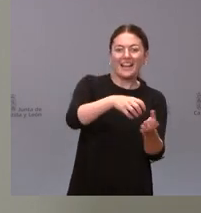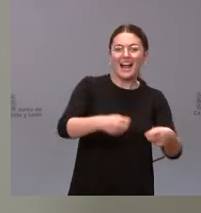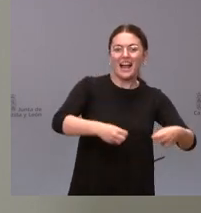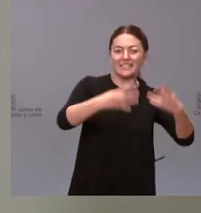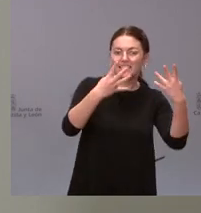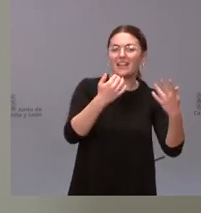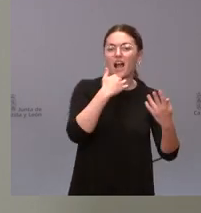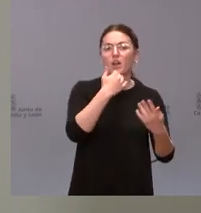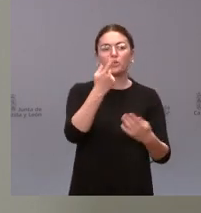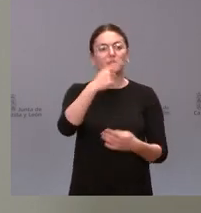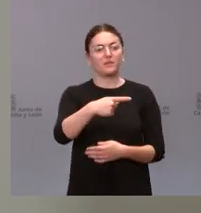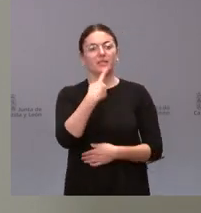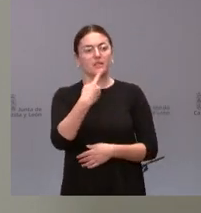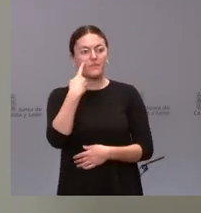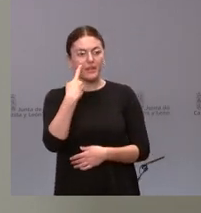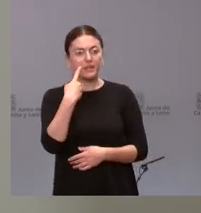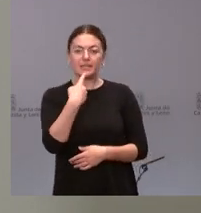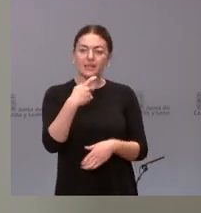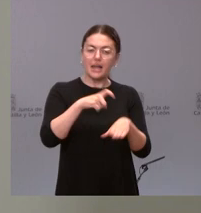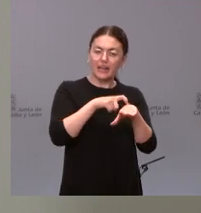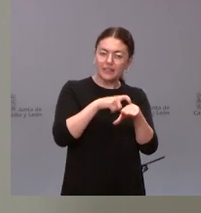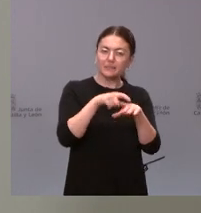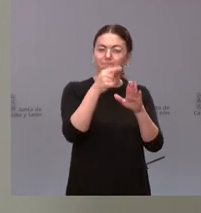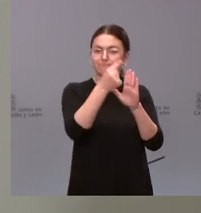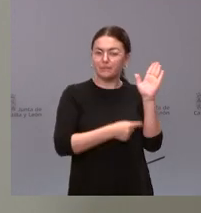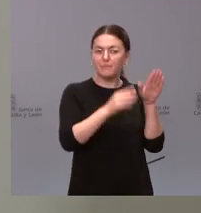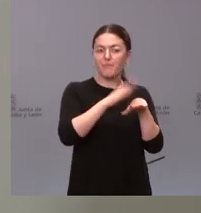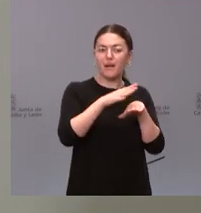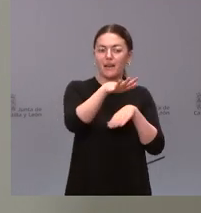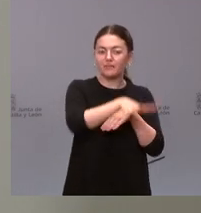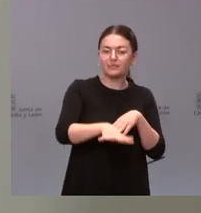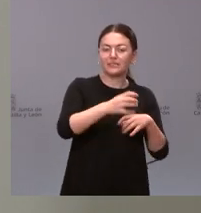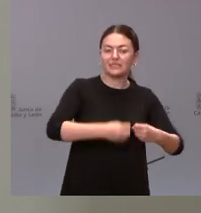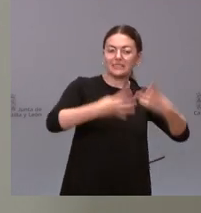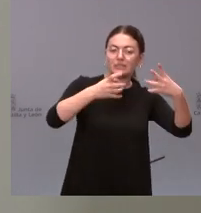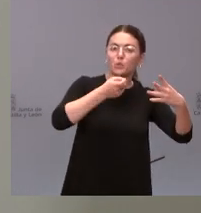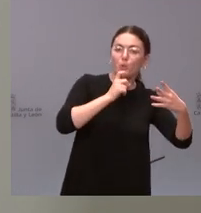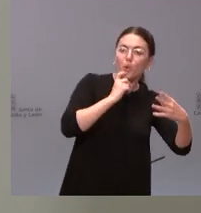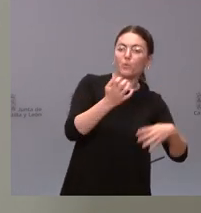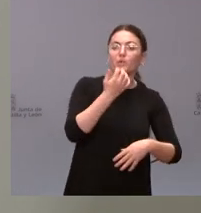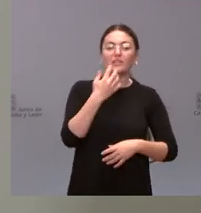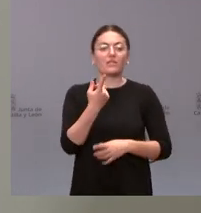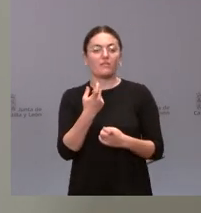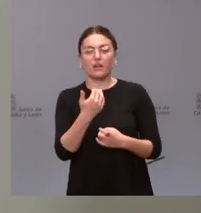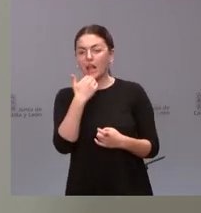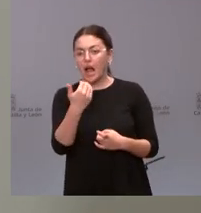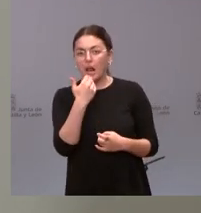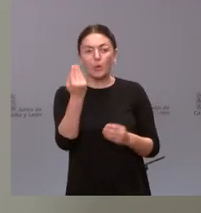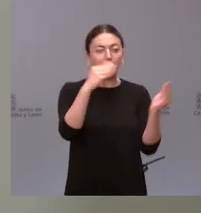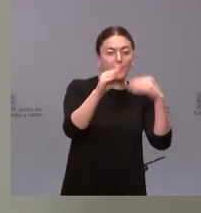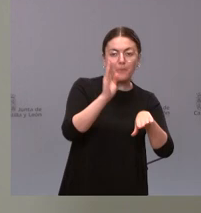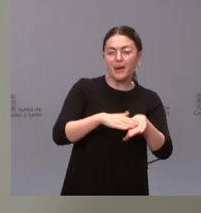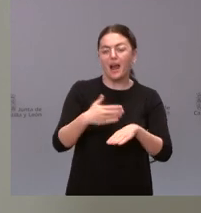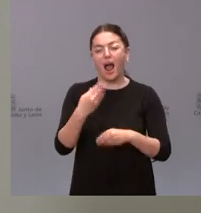cuáles son las características condiciones de este espacio físico si necesita algún elemento adicional para pruebas